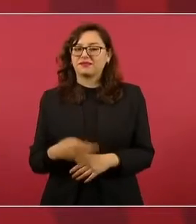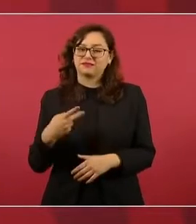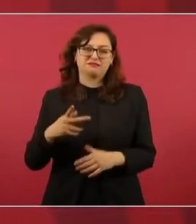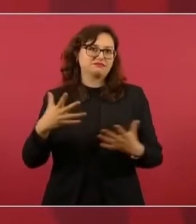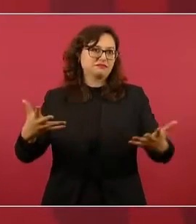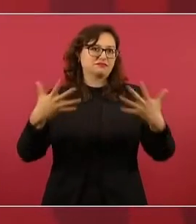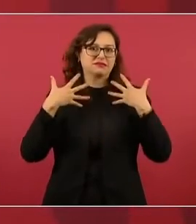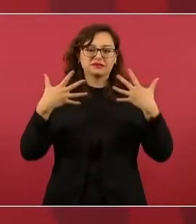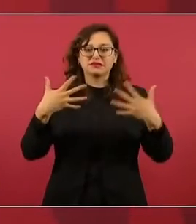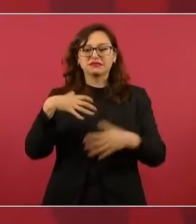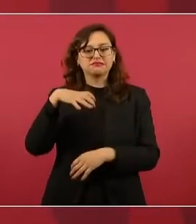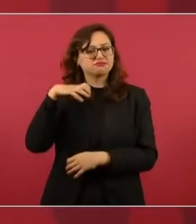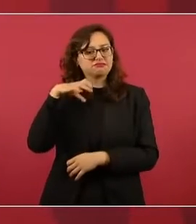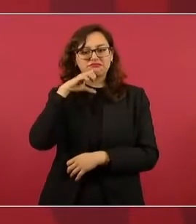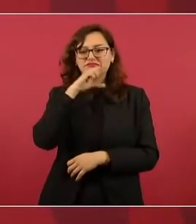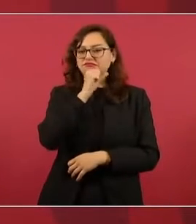calor,